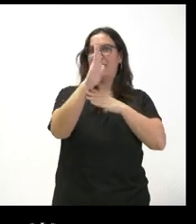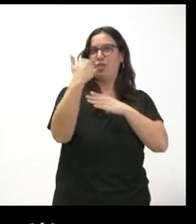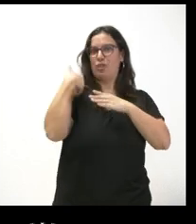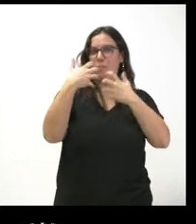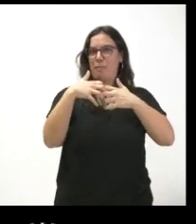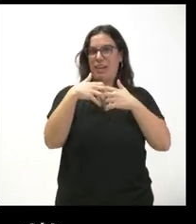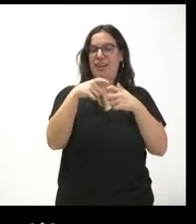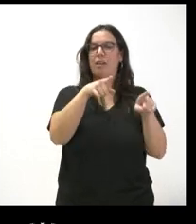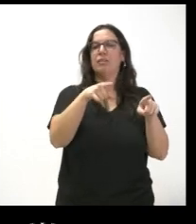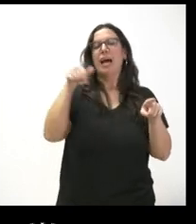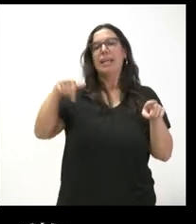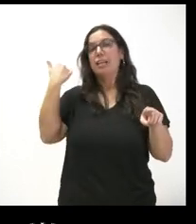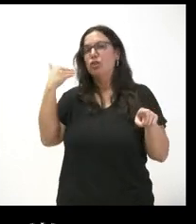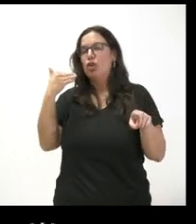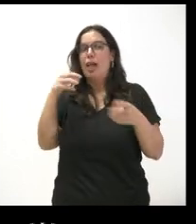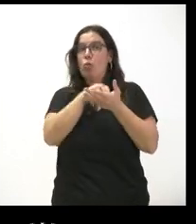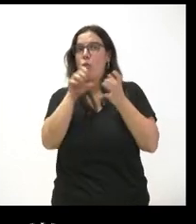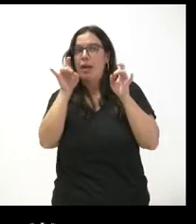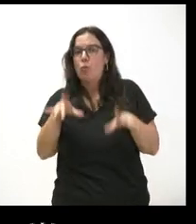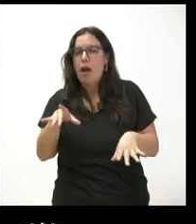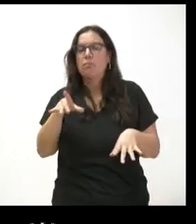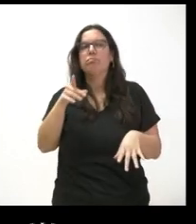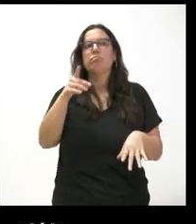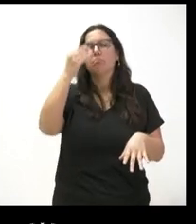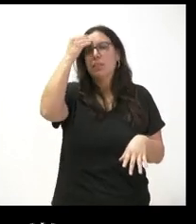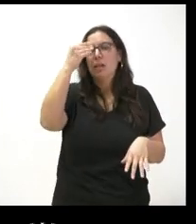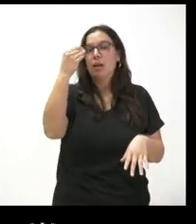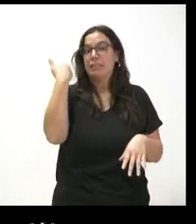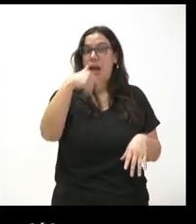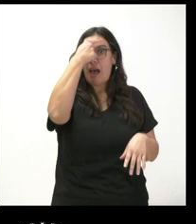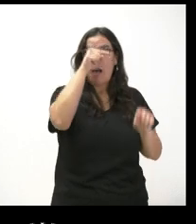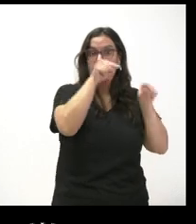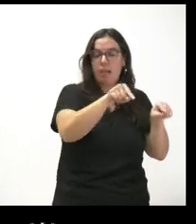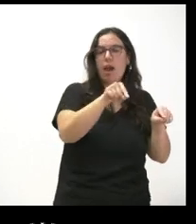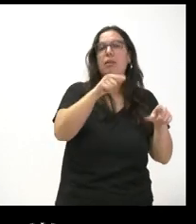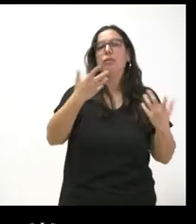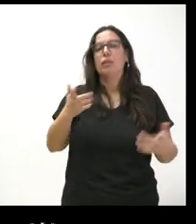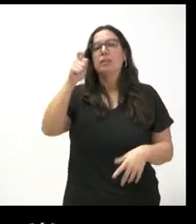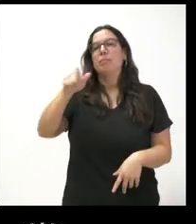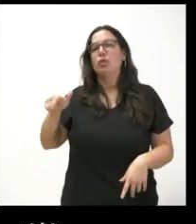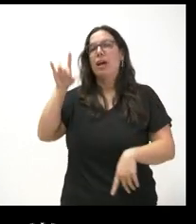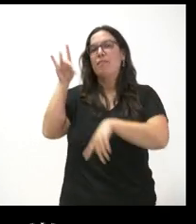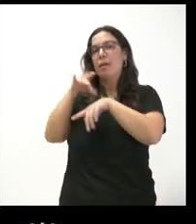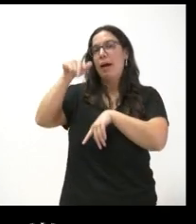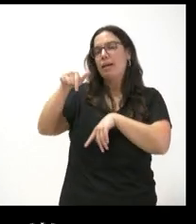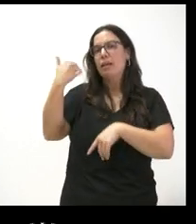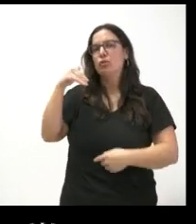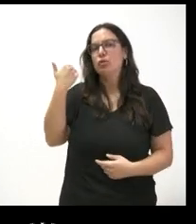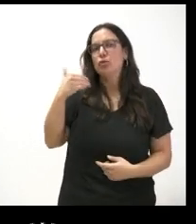si podría concretar cuáles son los plazos que se manejan para que las personas que están enfermas puedan recibir